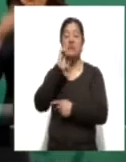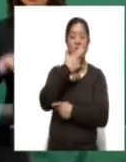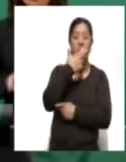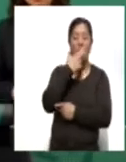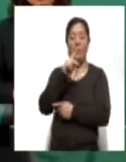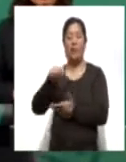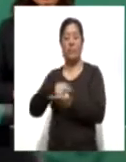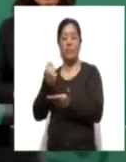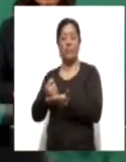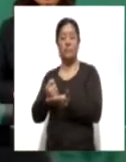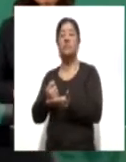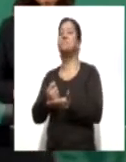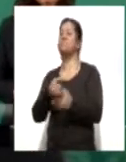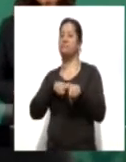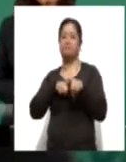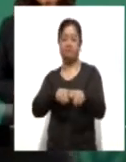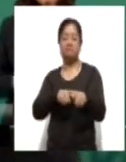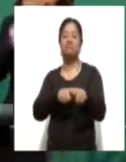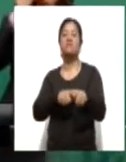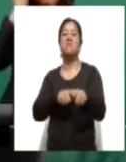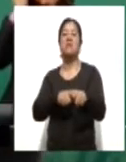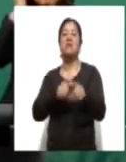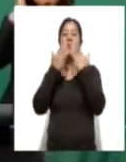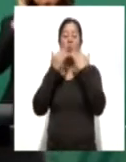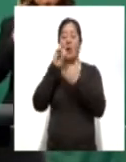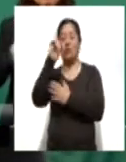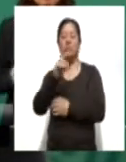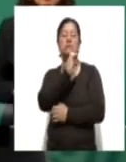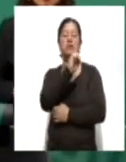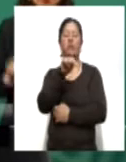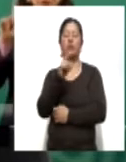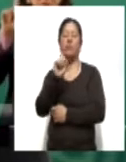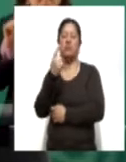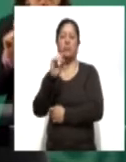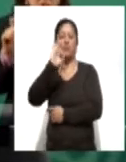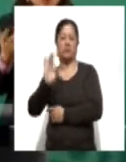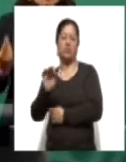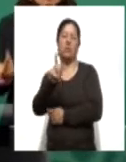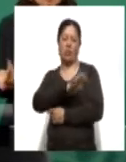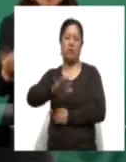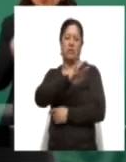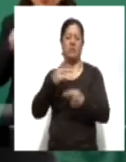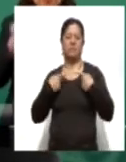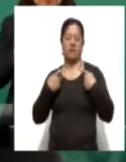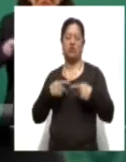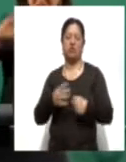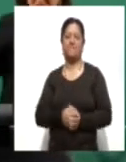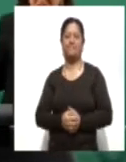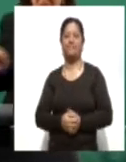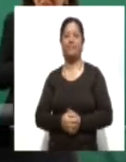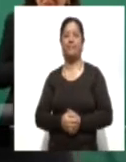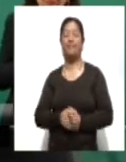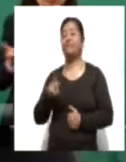Tamaulipas aún se encuentran sin electricidad, cifra que equivale al 0.21% de los afectados totales. López Obrador